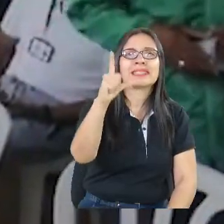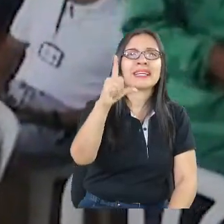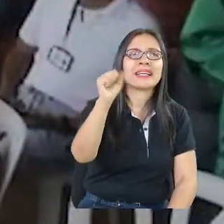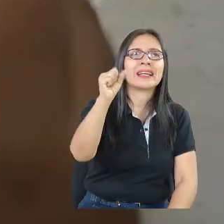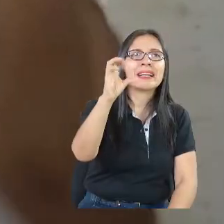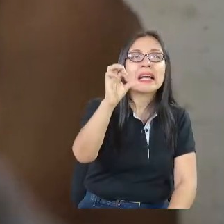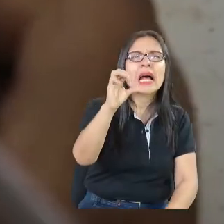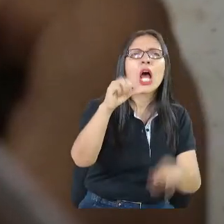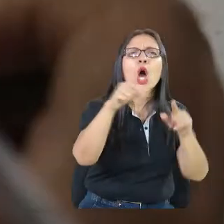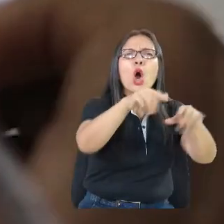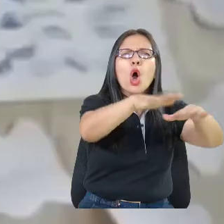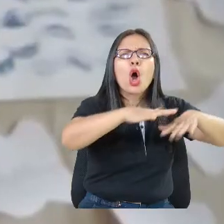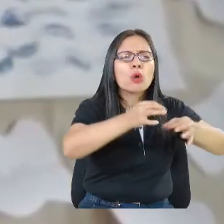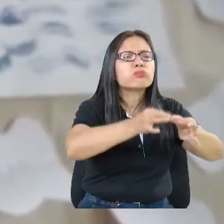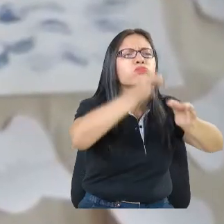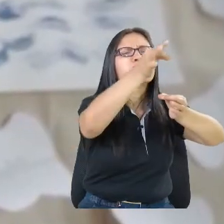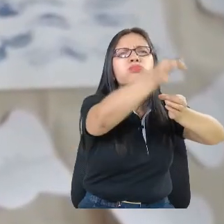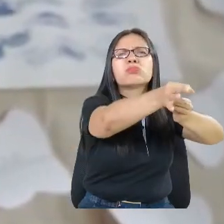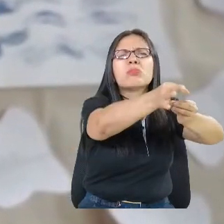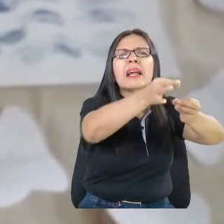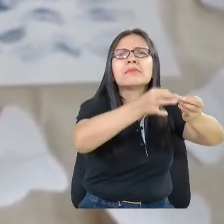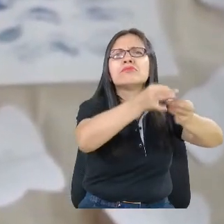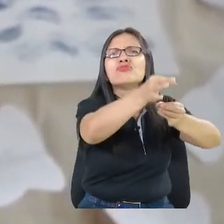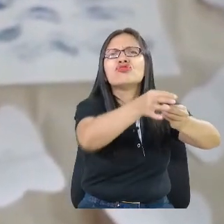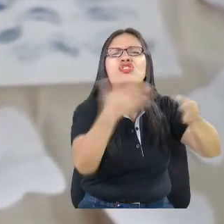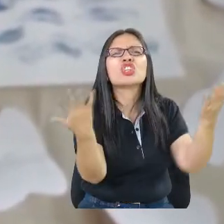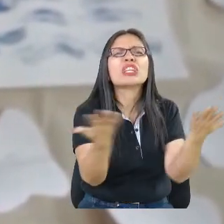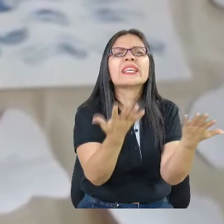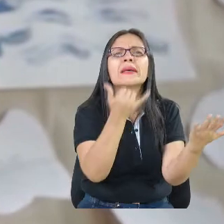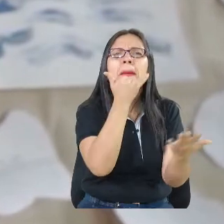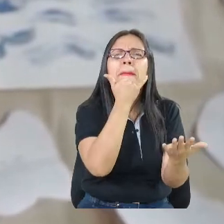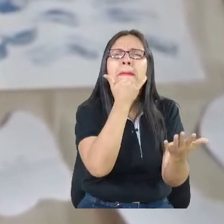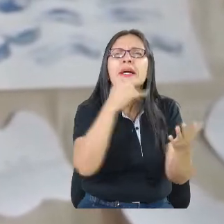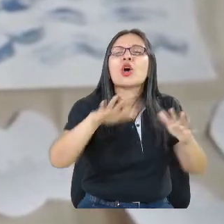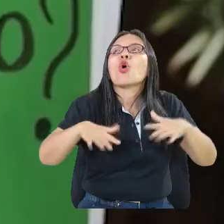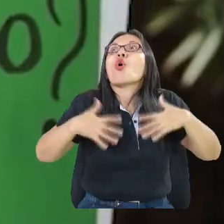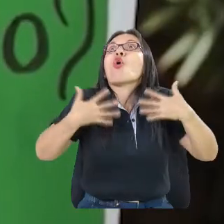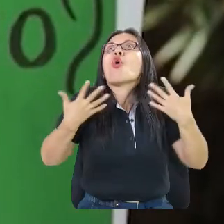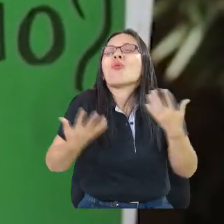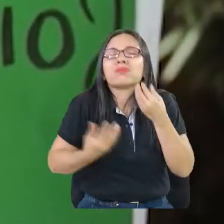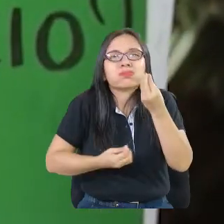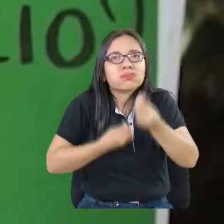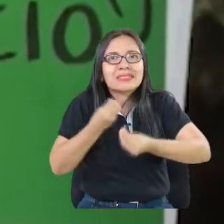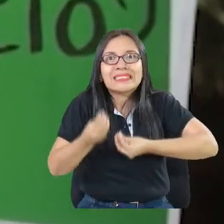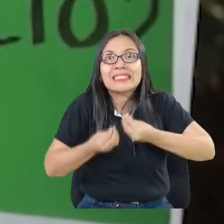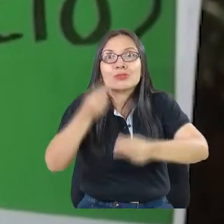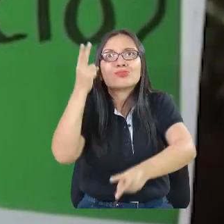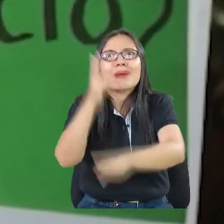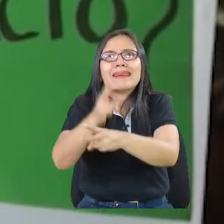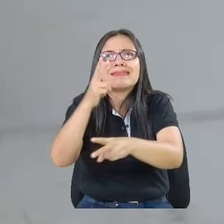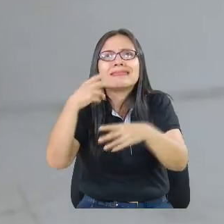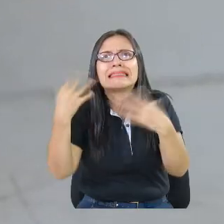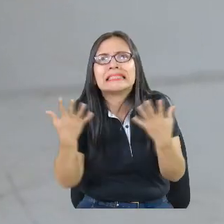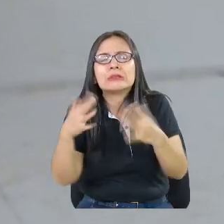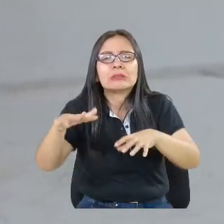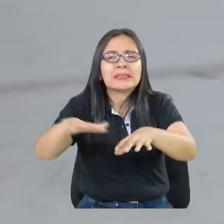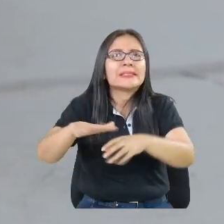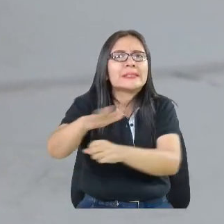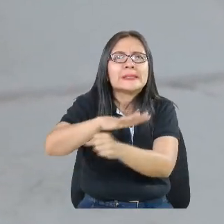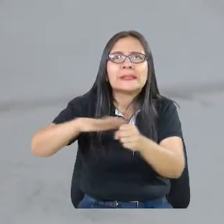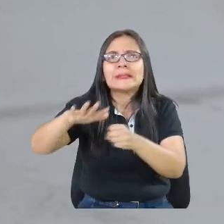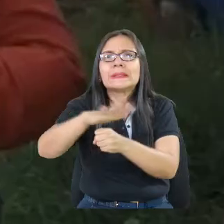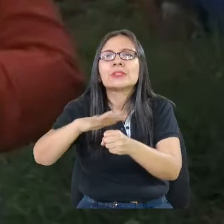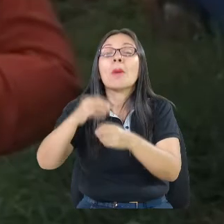cuáles son los fenómenos en sus territorios, que entiendan cómo se producen y cómo actuar ante ellos. Esto en el marco del sistema de alertas